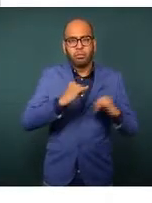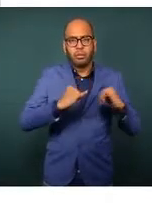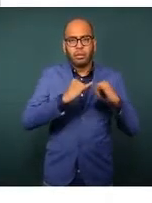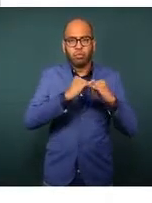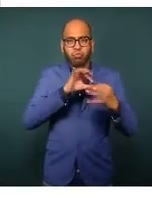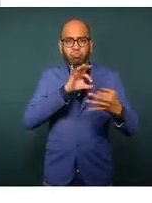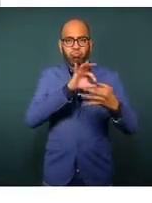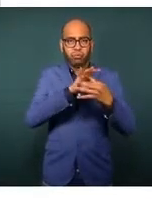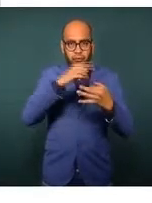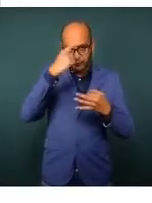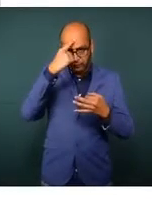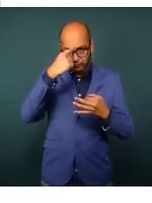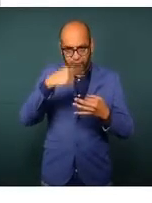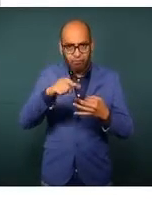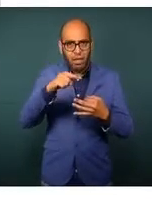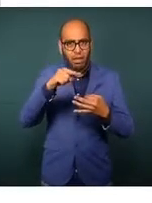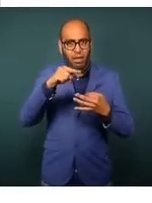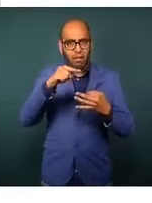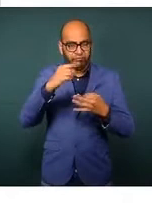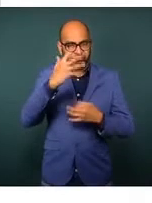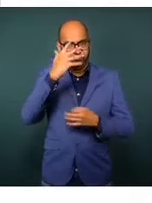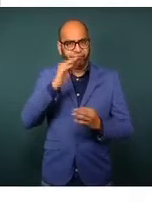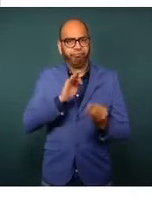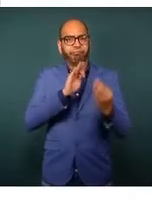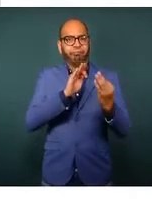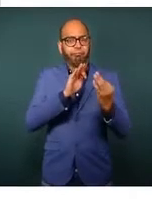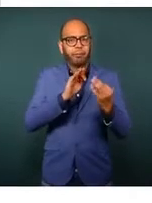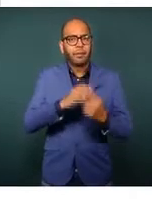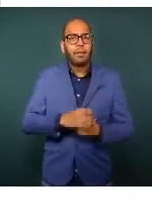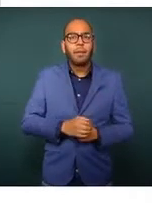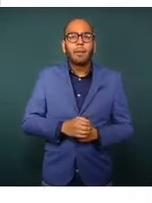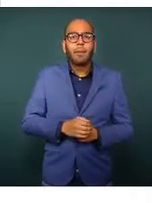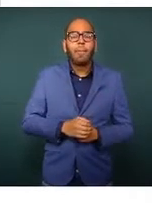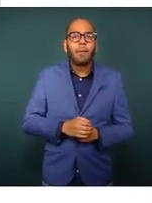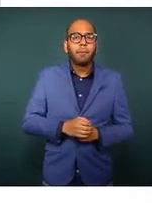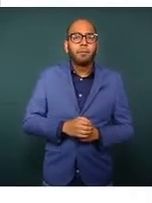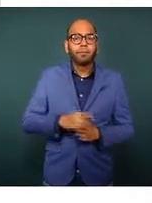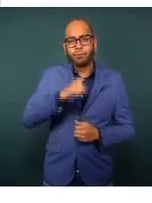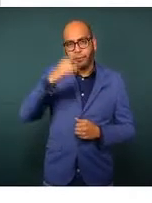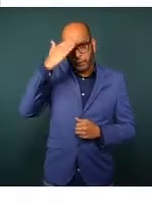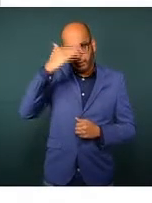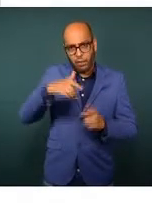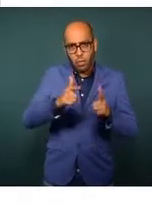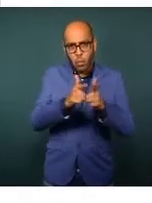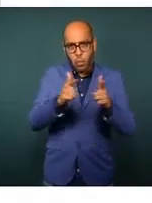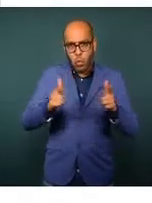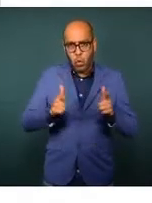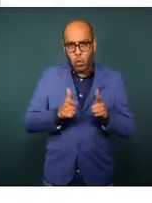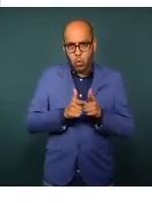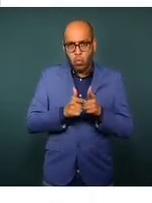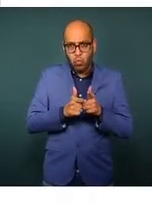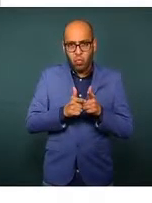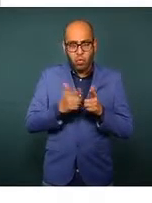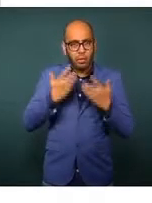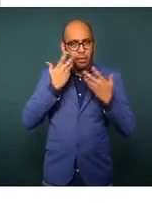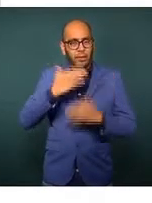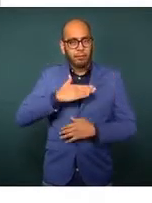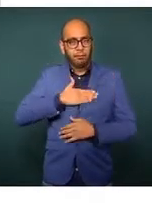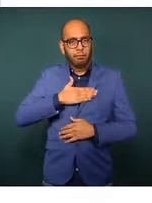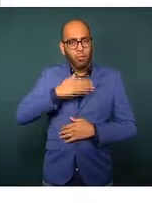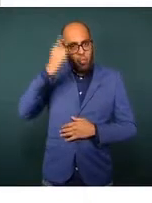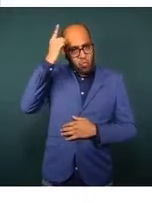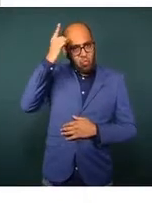para hacerle frente, porque es la disputa entre los grupos por el territorio y por